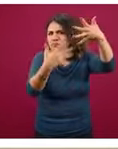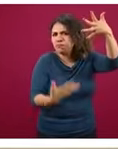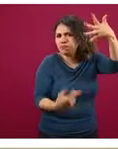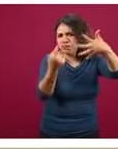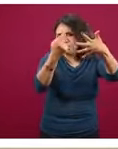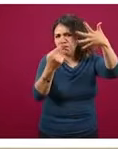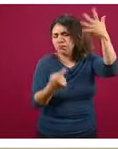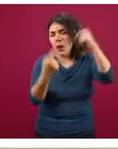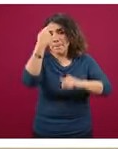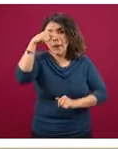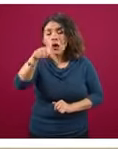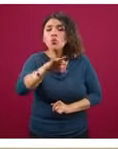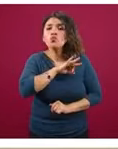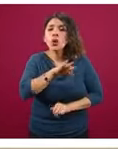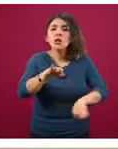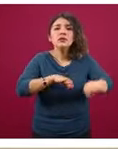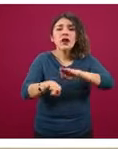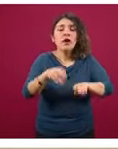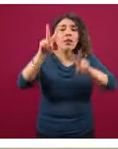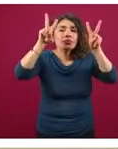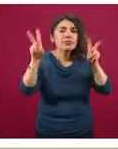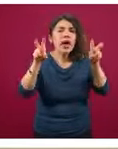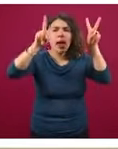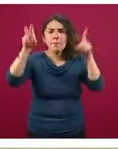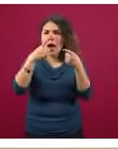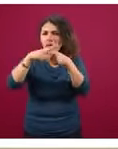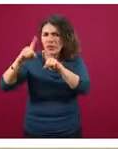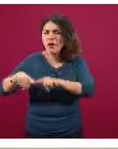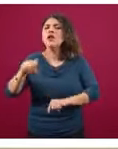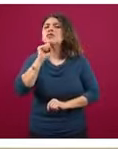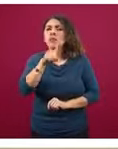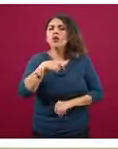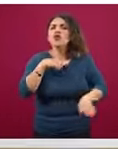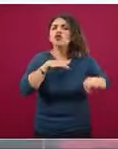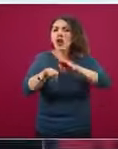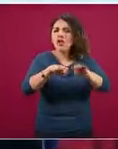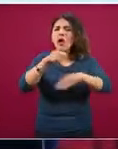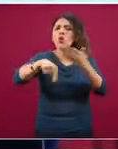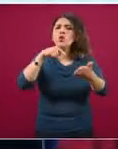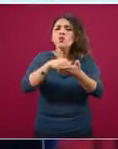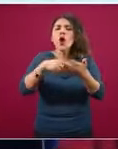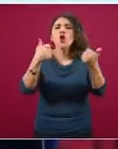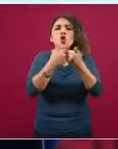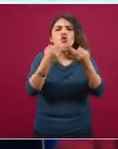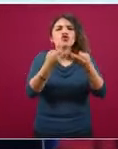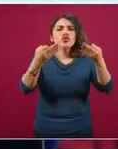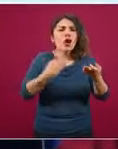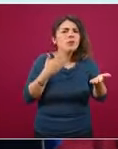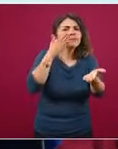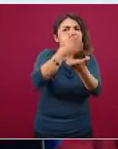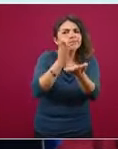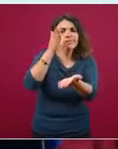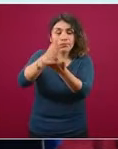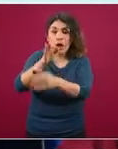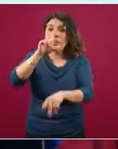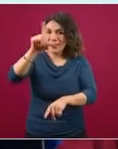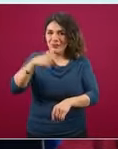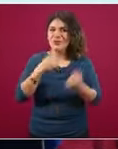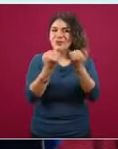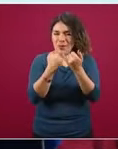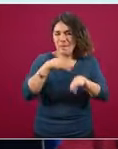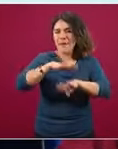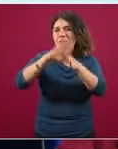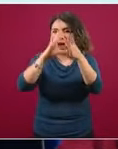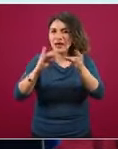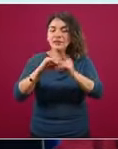para trabajar estas temáticas, pero además trabajamos directo en territorio y ahorita también me extiendo un